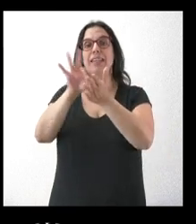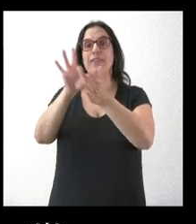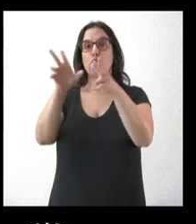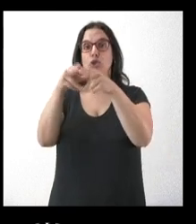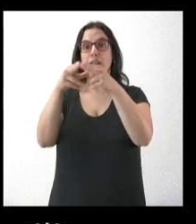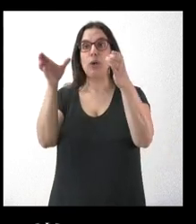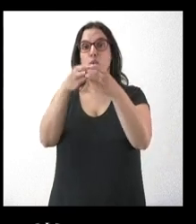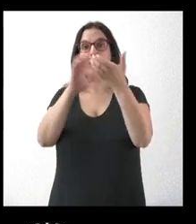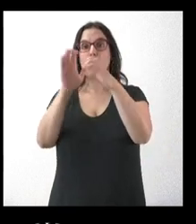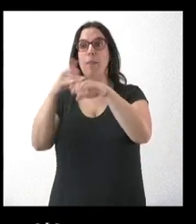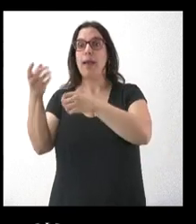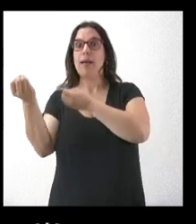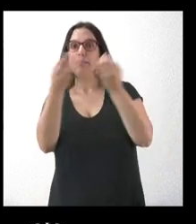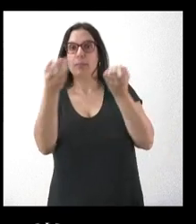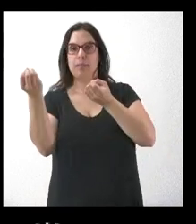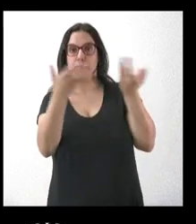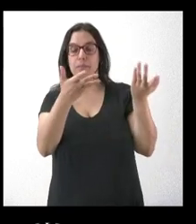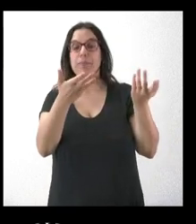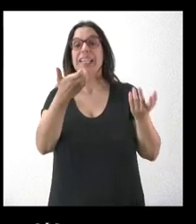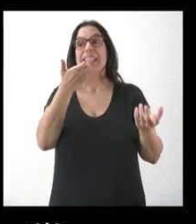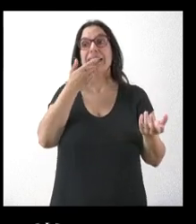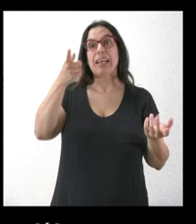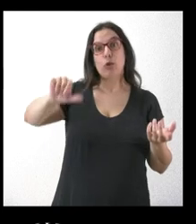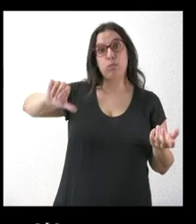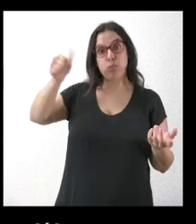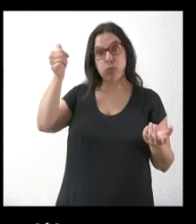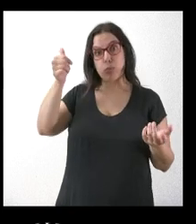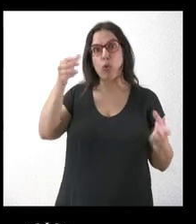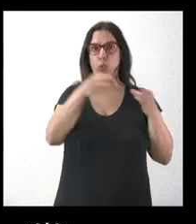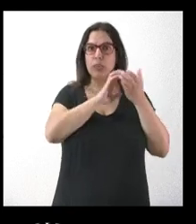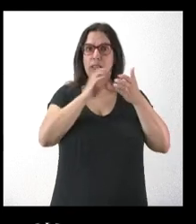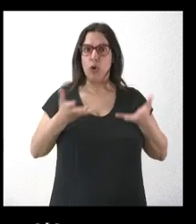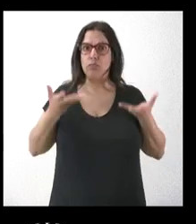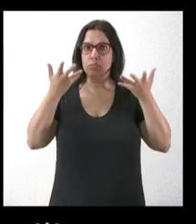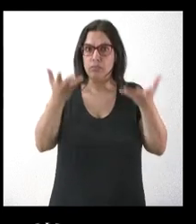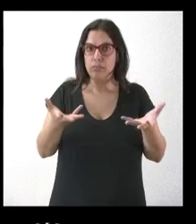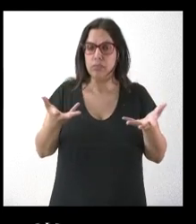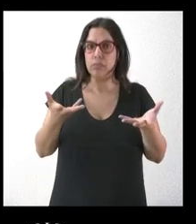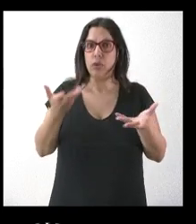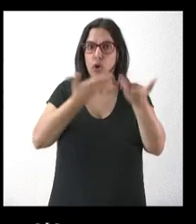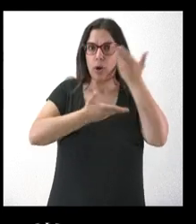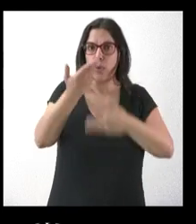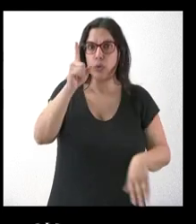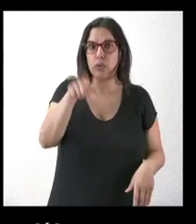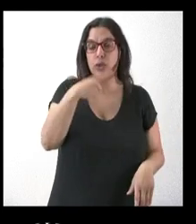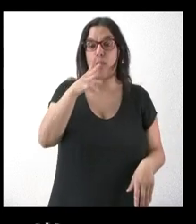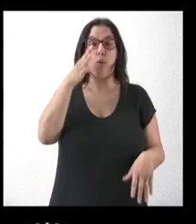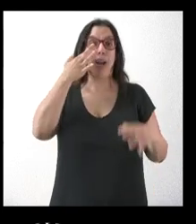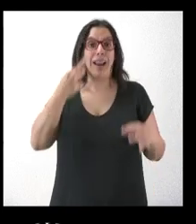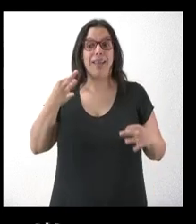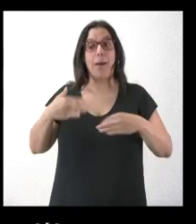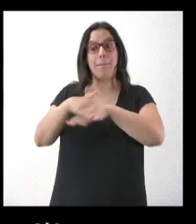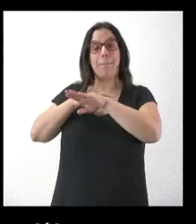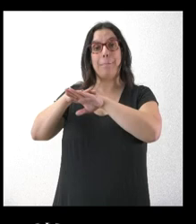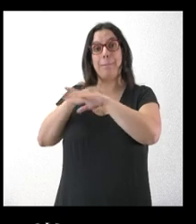La Junta, en caso de que esta propuesta salga adelante, se va a prestar a estas actuaciones, en unas actuaciones que el Ministerio